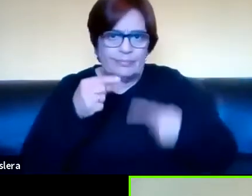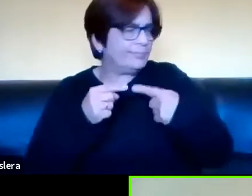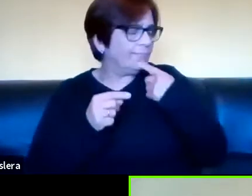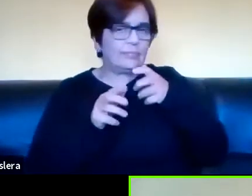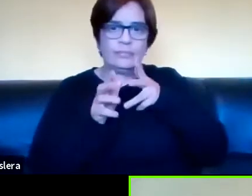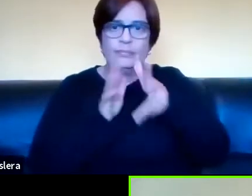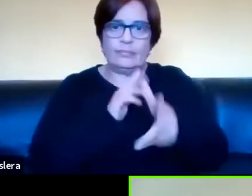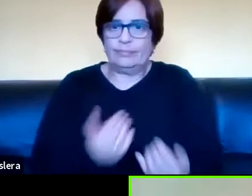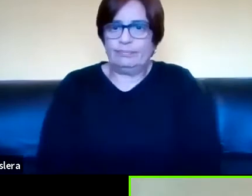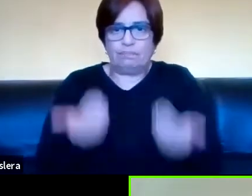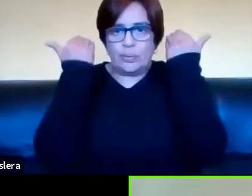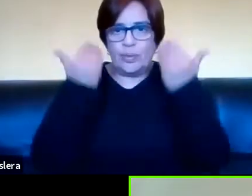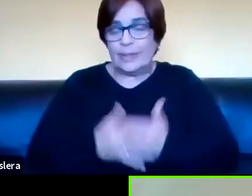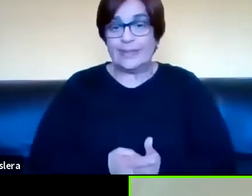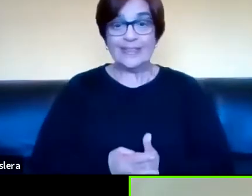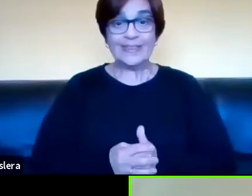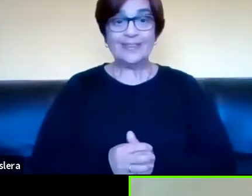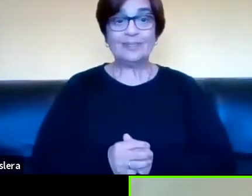se va yendo.